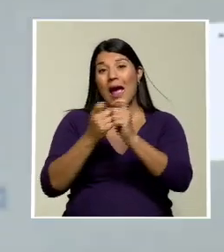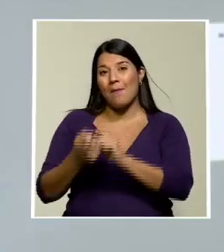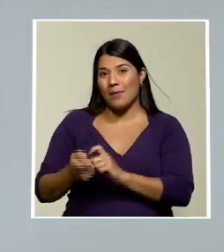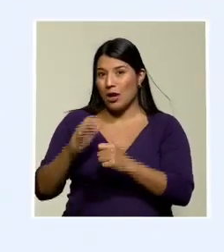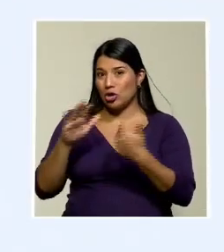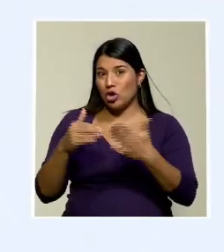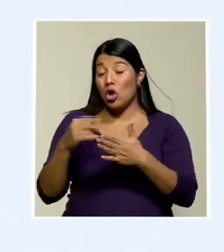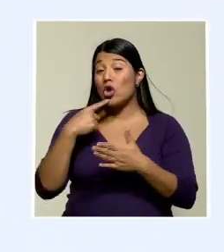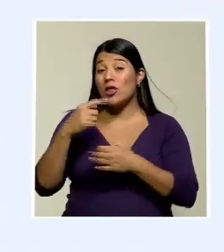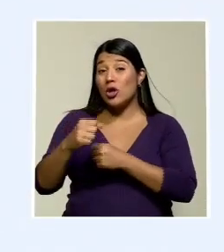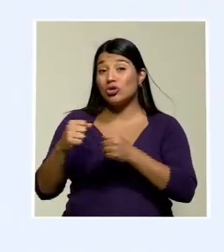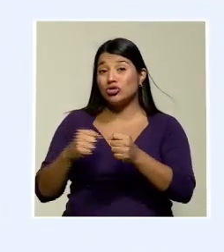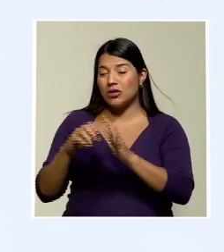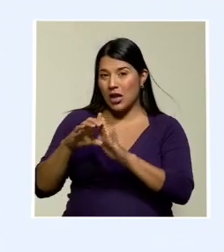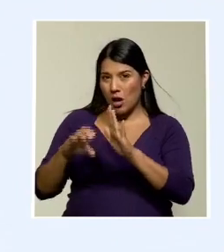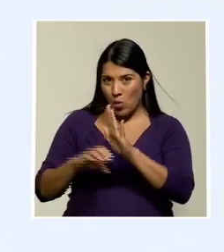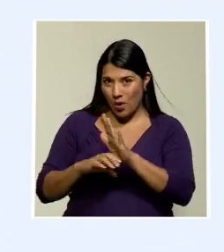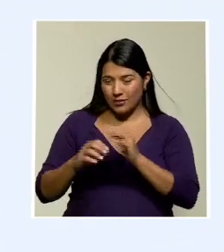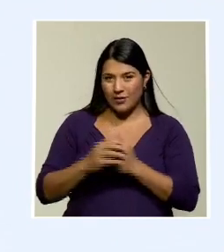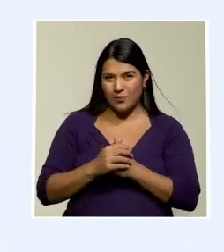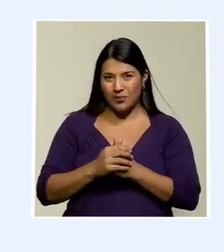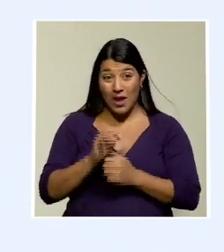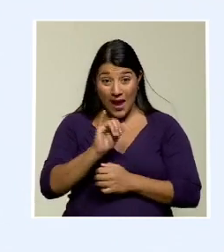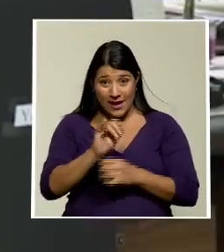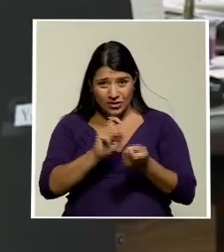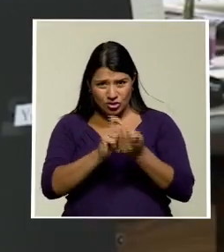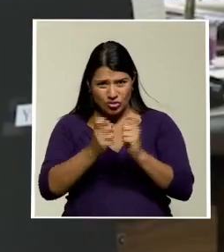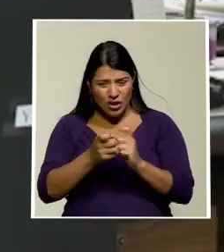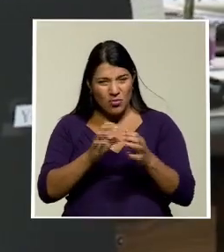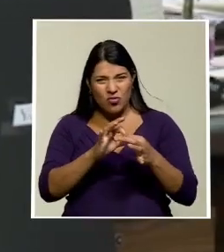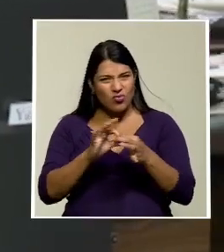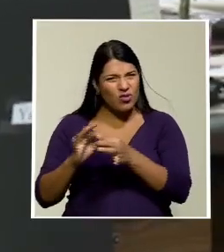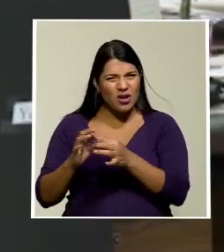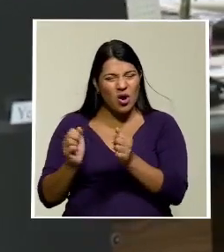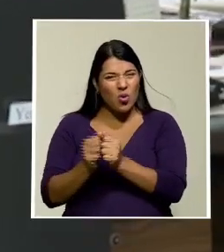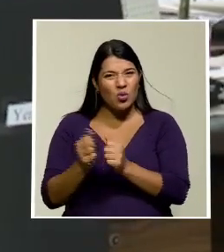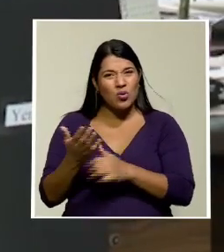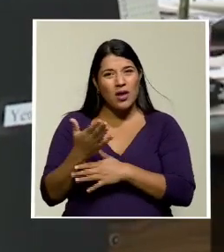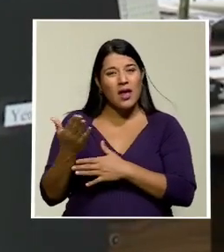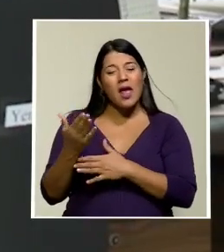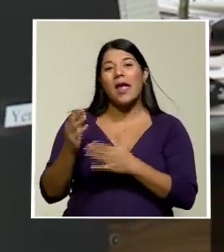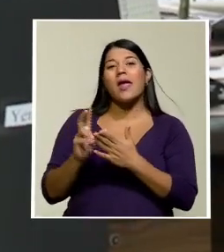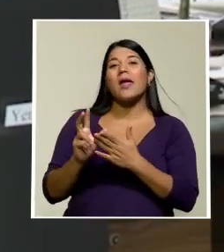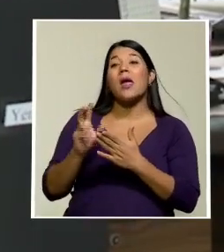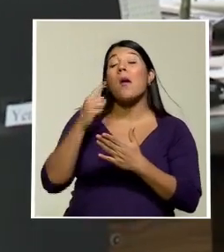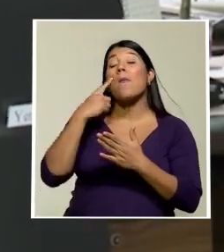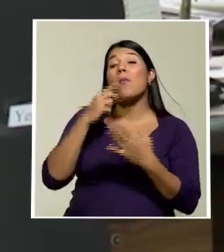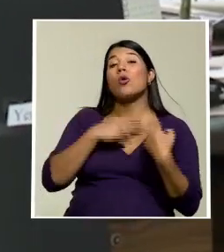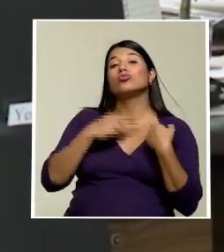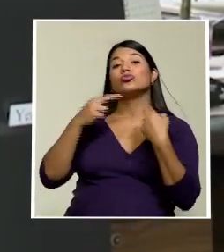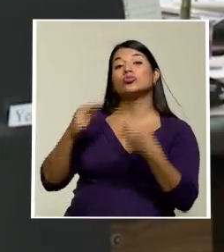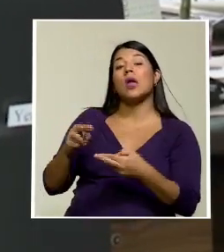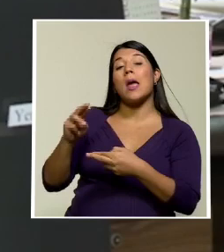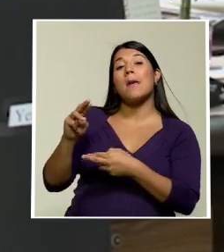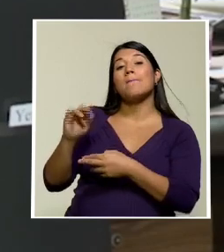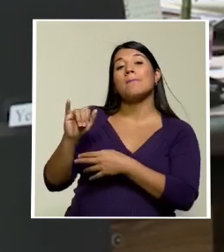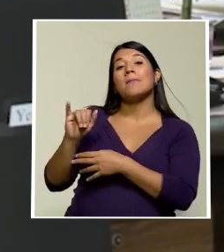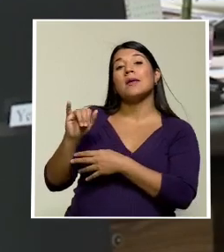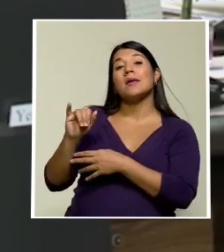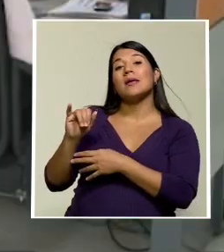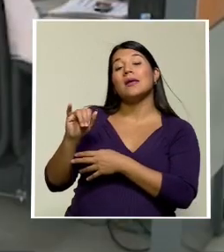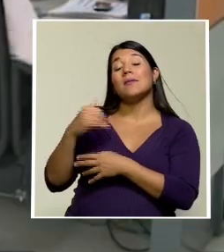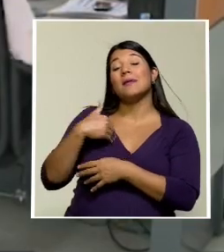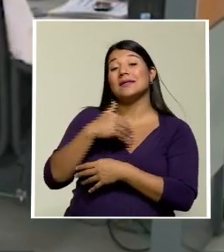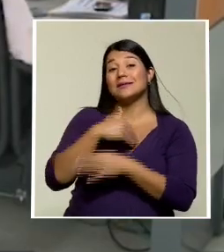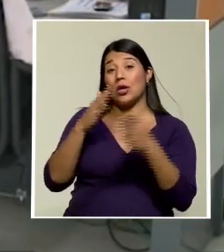la sala estos señalamientos tenían que ver con la rectoría que el proyecto atribuye al ministerio de planificación sobre el poder judicial las